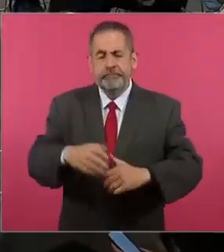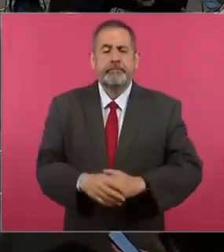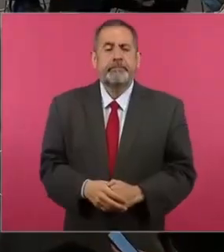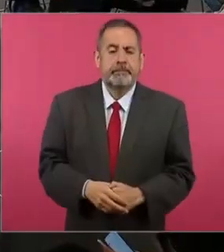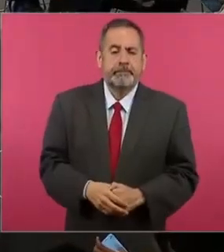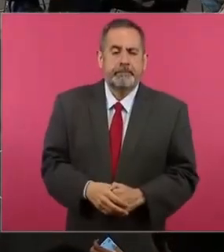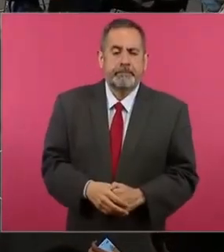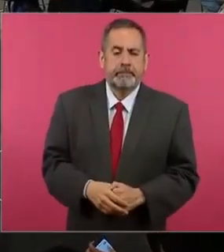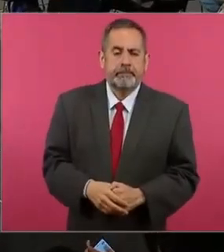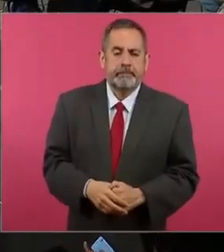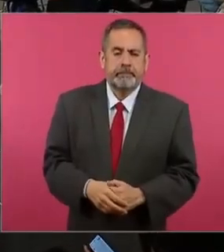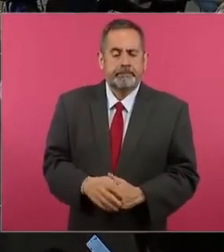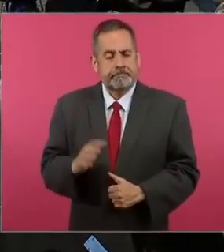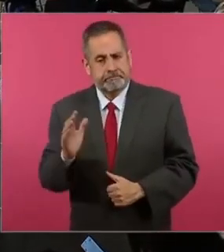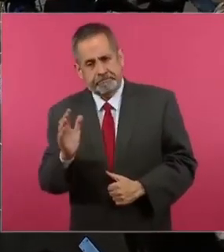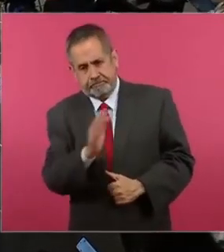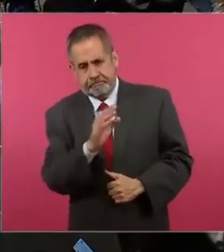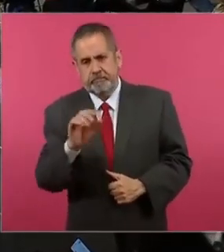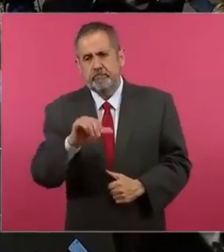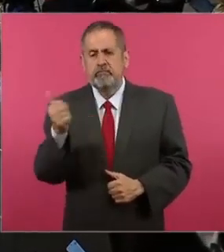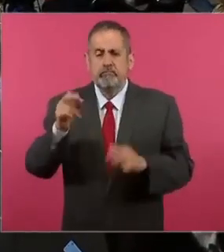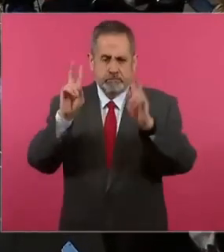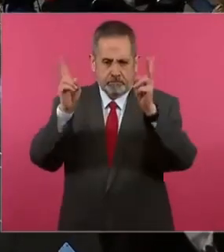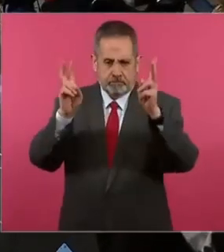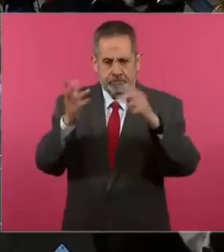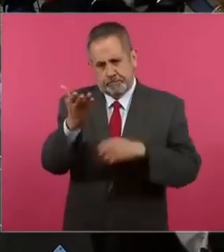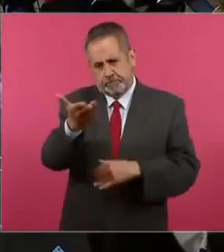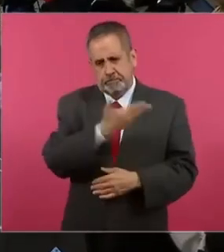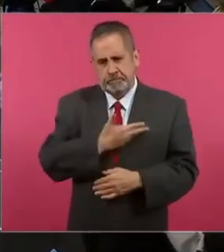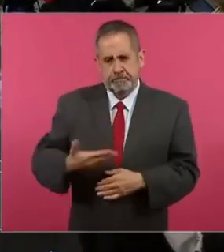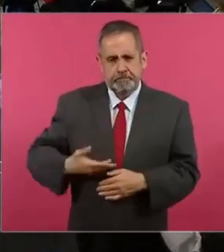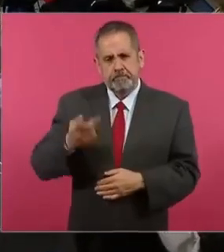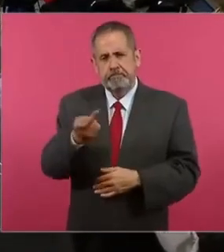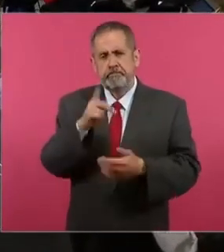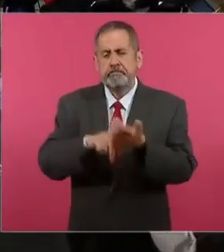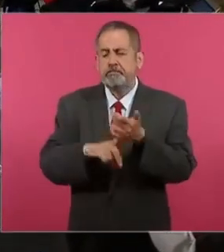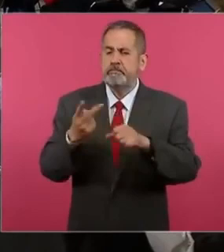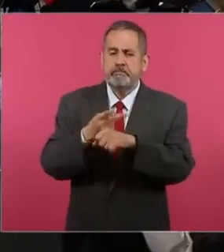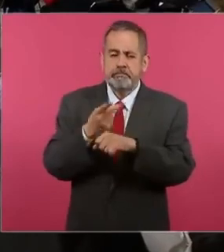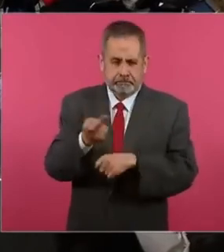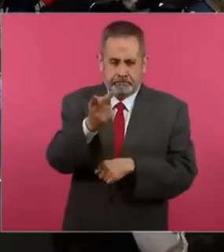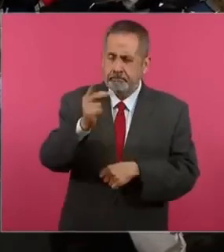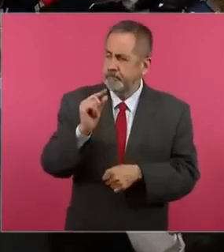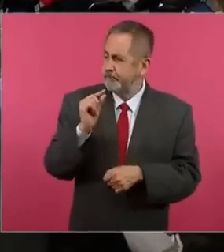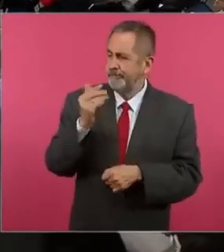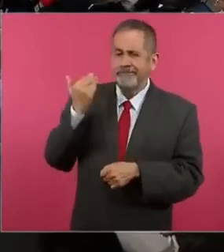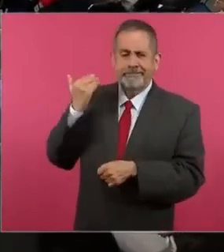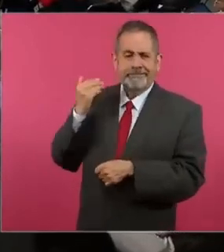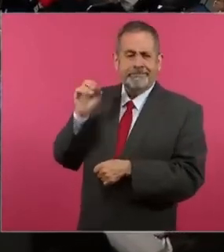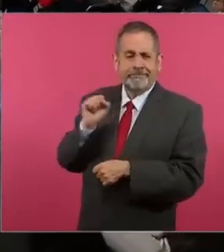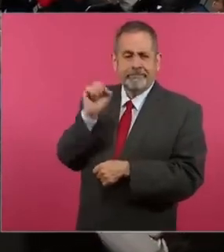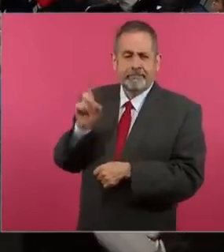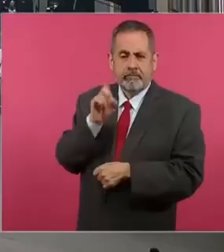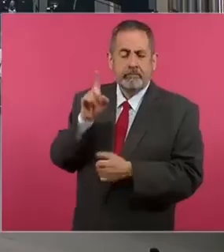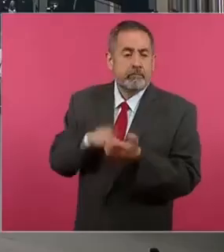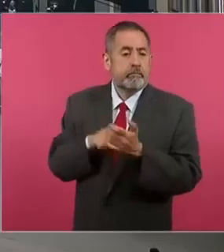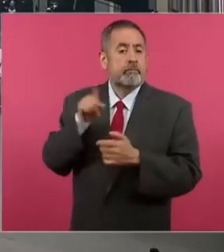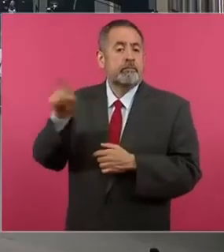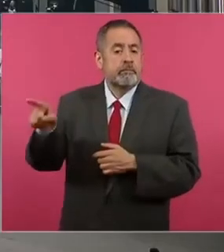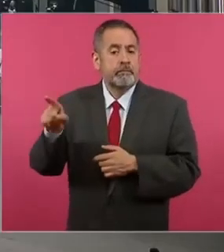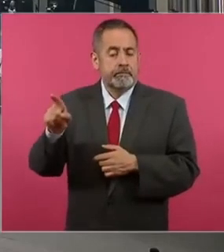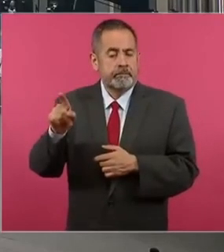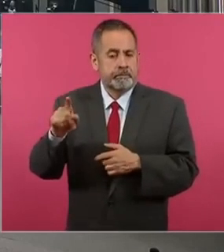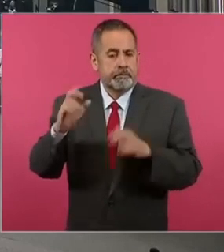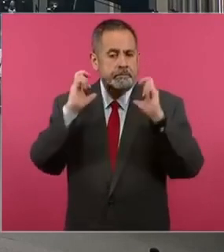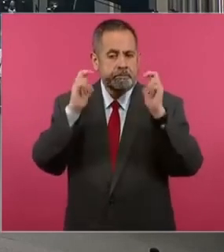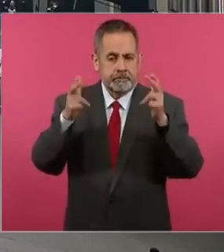En otro tema, presidente, quisiera preguntarle sobre hechos ocurridos el fin de semana. En San Cristóbal de las Casas Chiapas